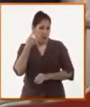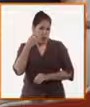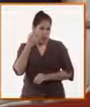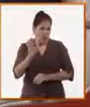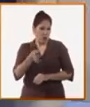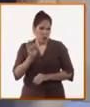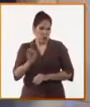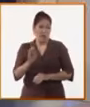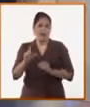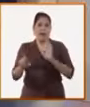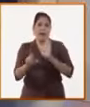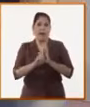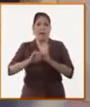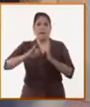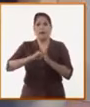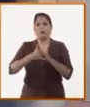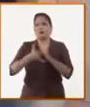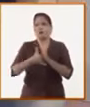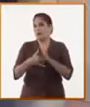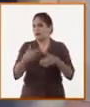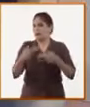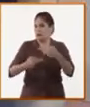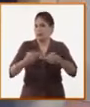¿Qué es la ley del presupuesto?